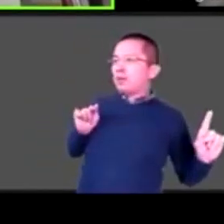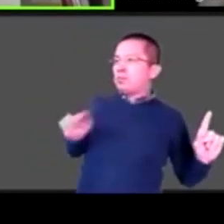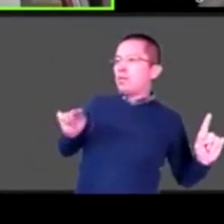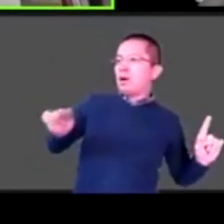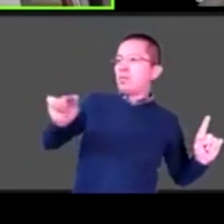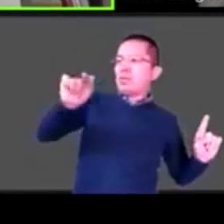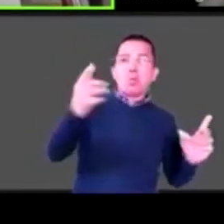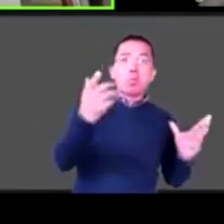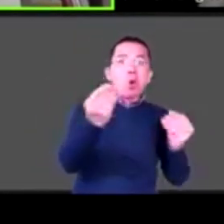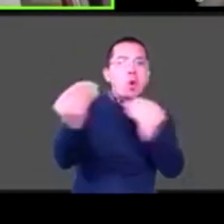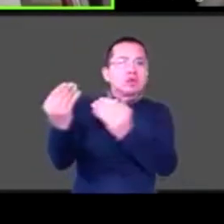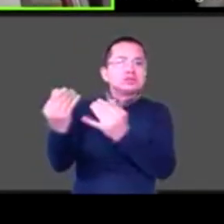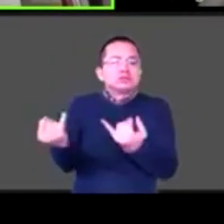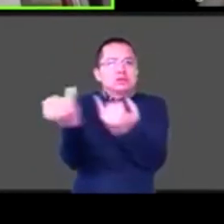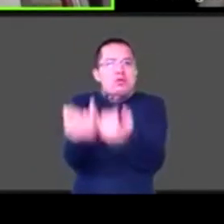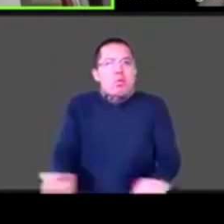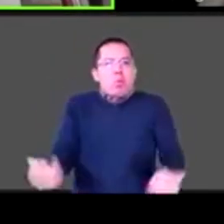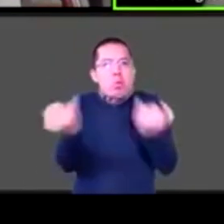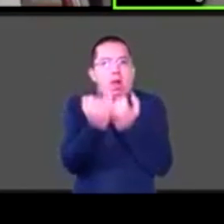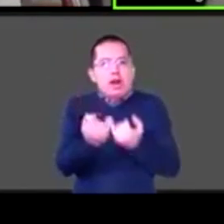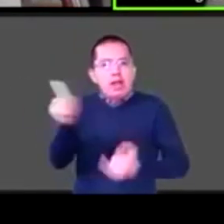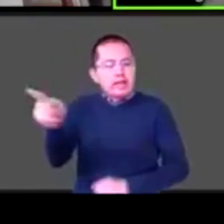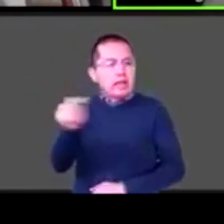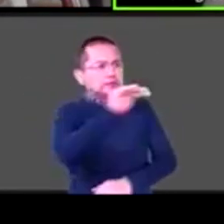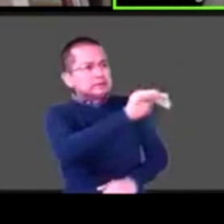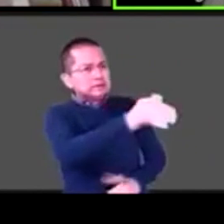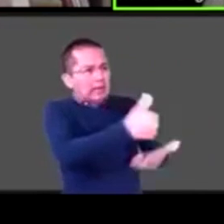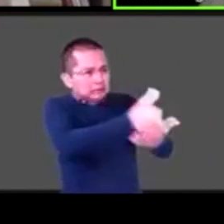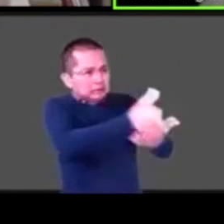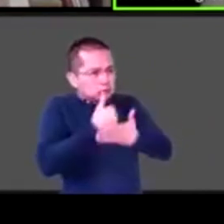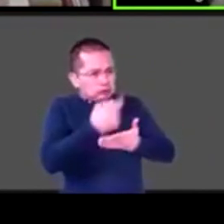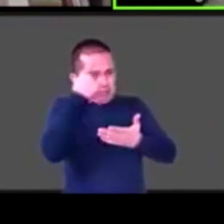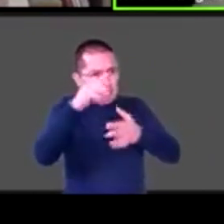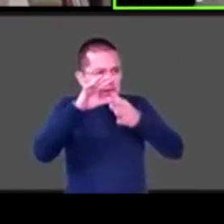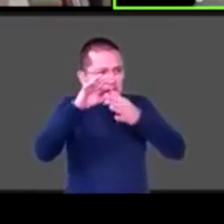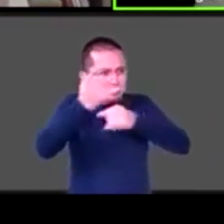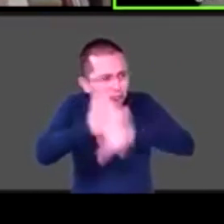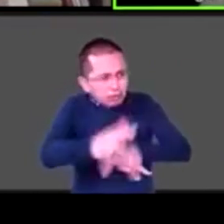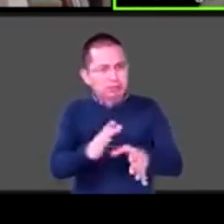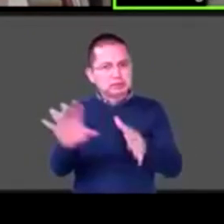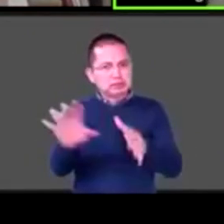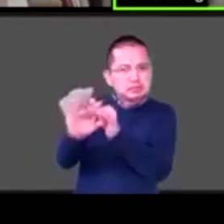poco, con un poco de información. Híjole, pues estoy aprendiéndolo yo.